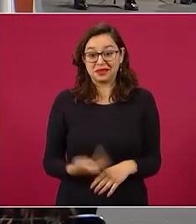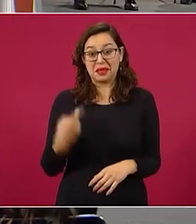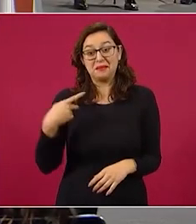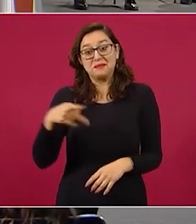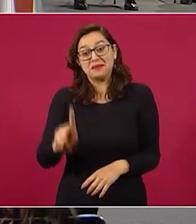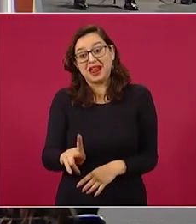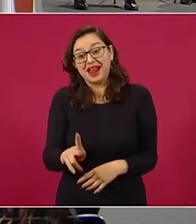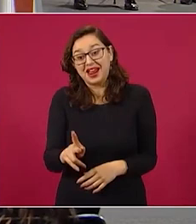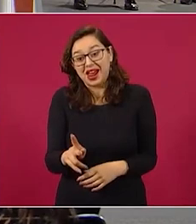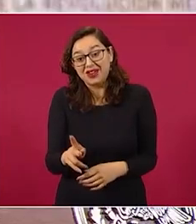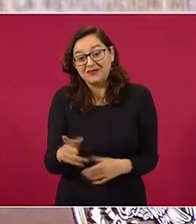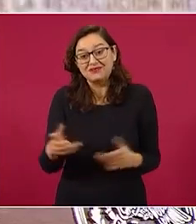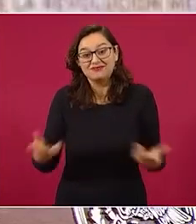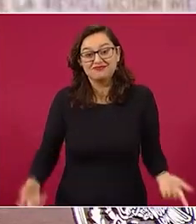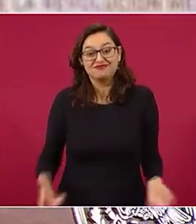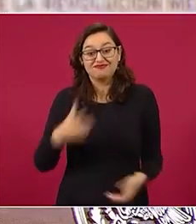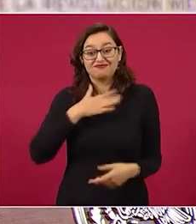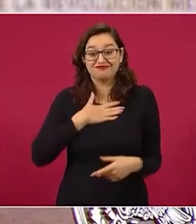guarda, o sea,